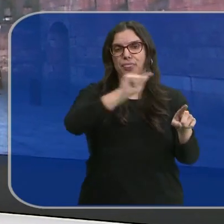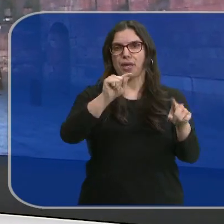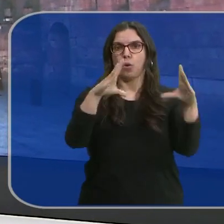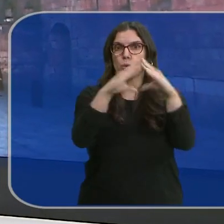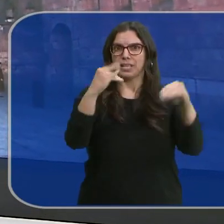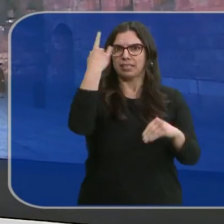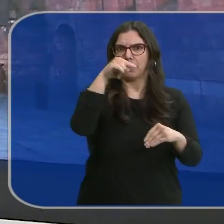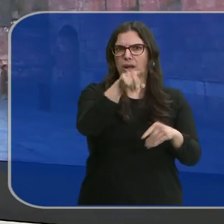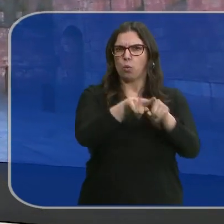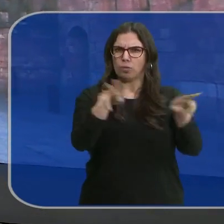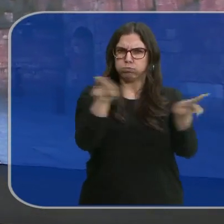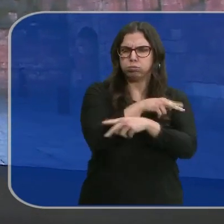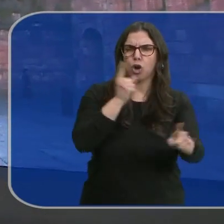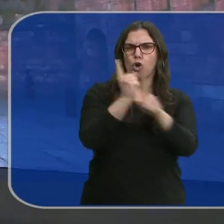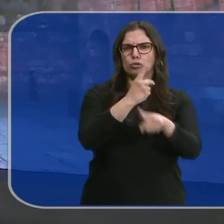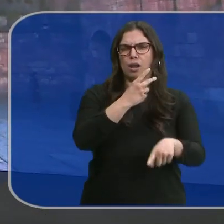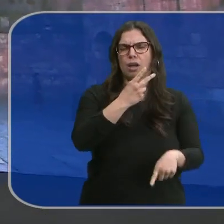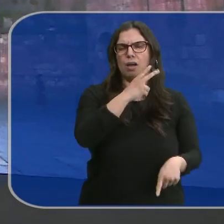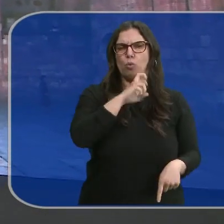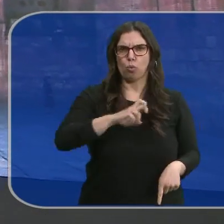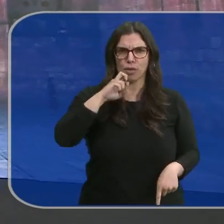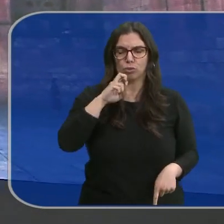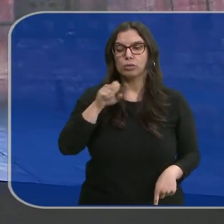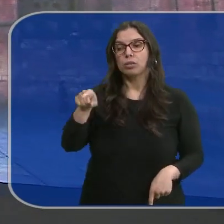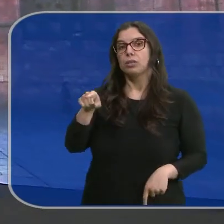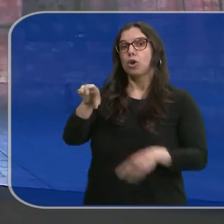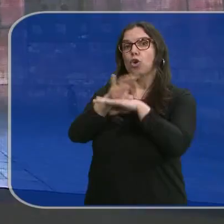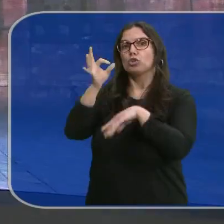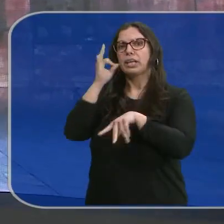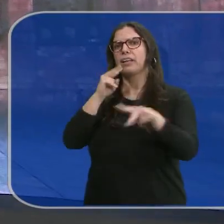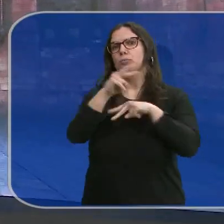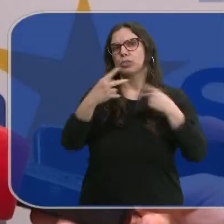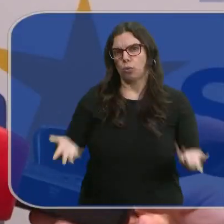institución de censurar y de ser antisemita. Rocío Lucas ha dicho esto.